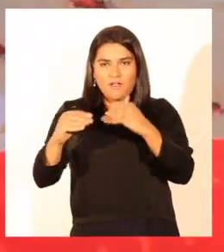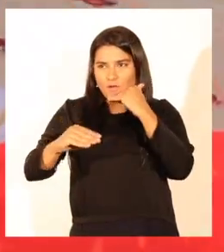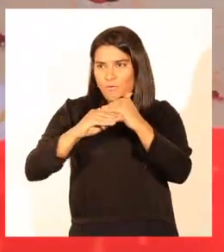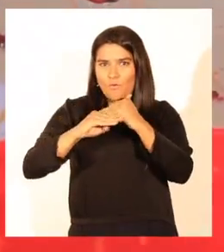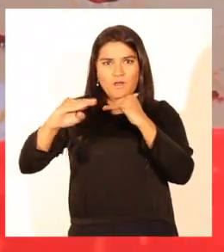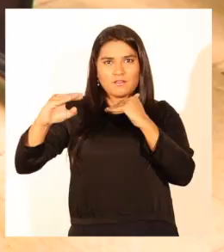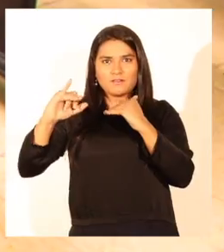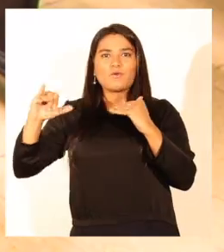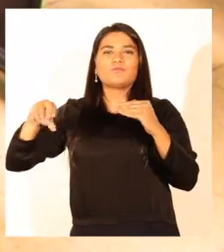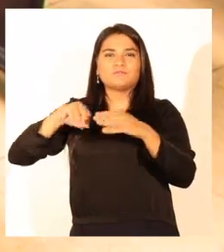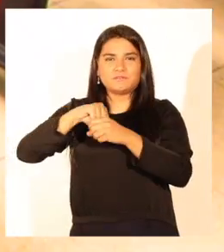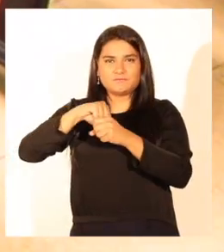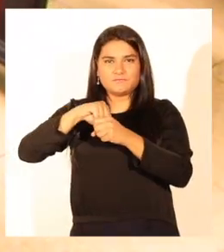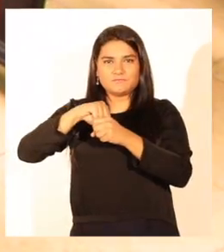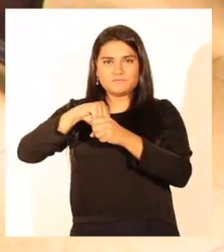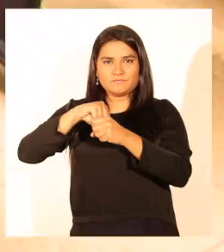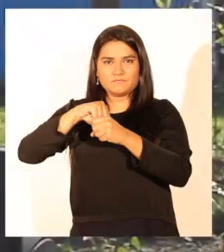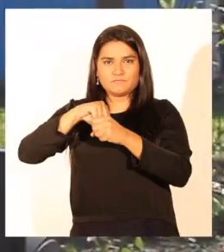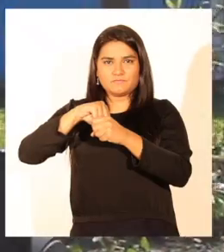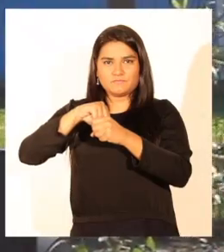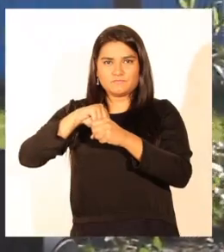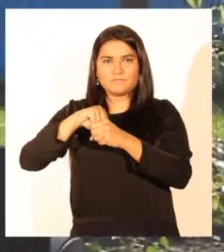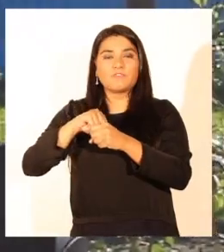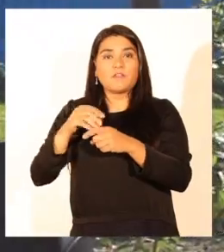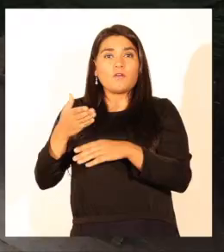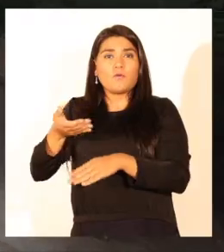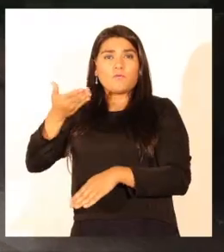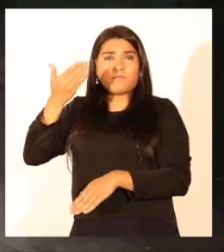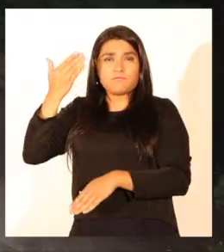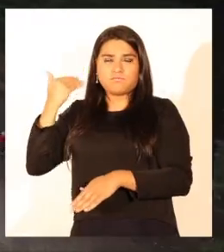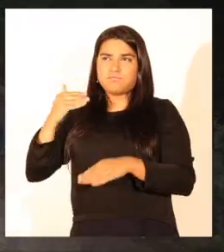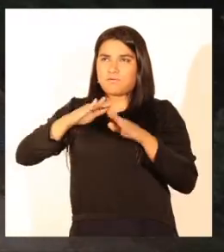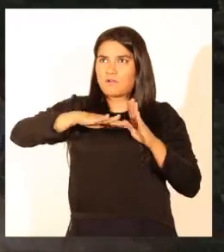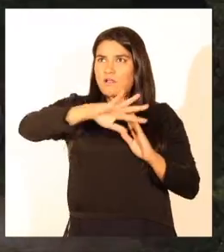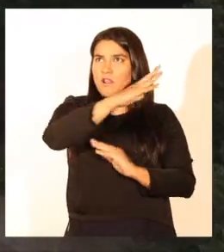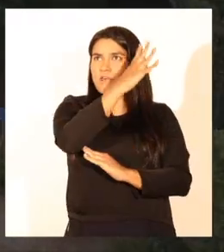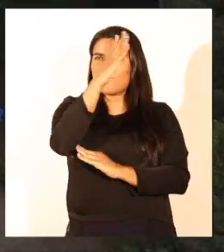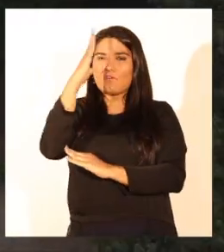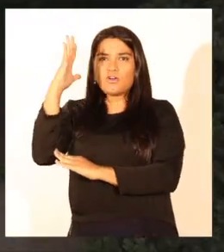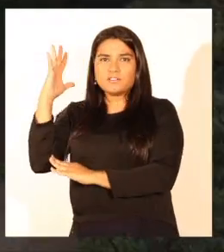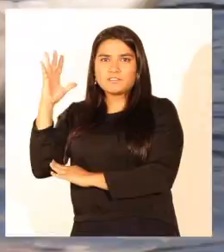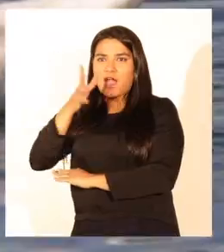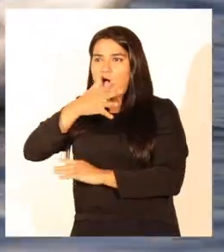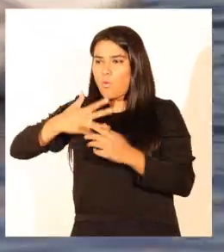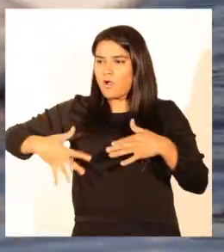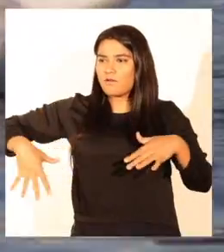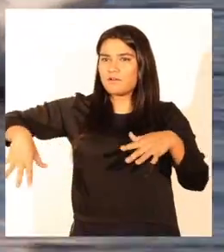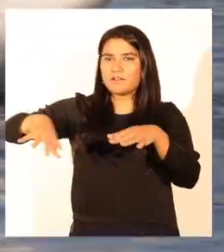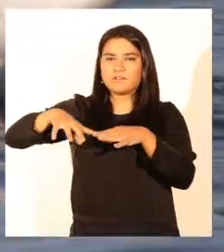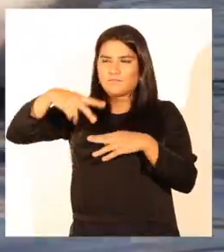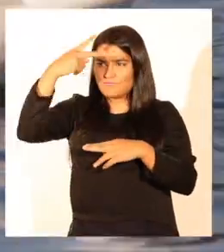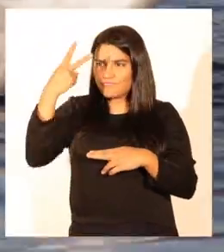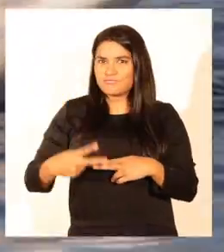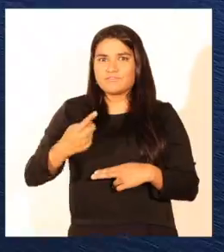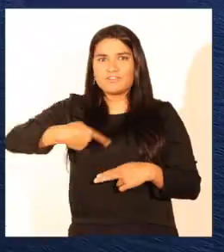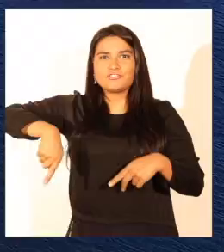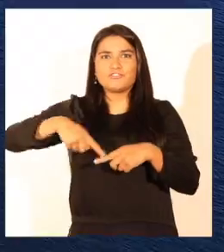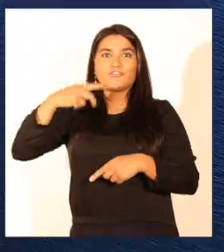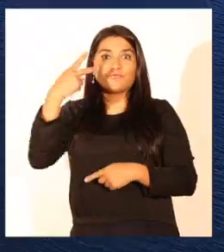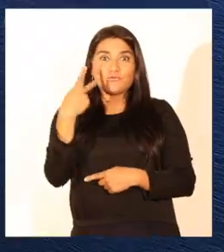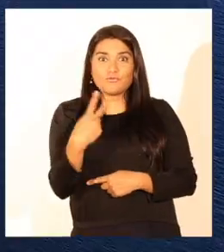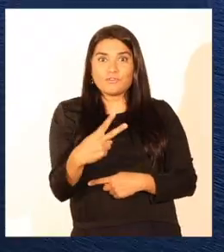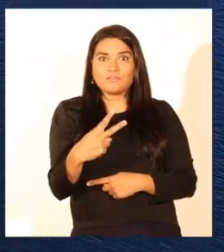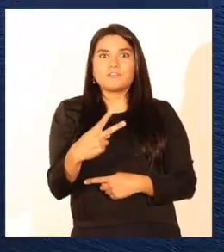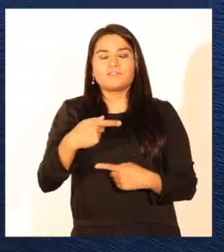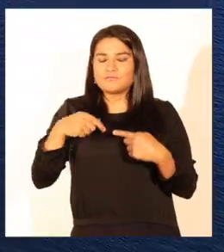igualitaria e inclusiva. Desde la cima del bosque Laguna Grande, patrimonio natural que nos pertenece a todos,